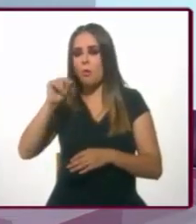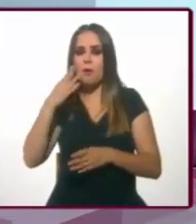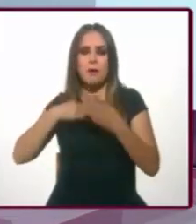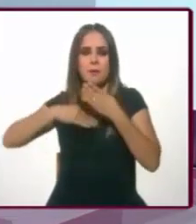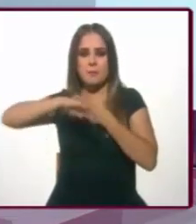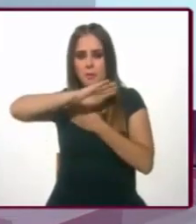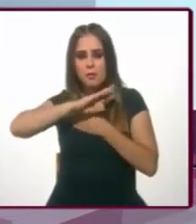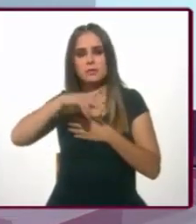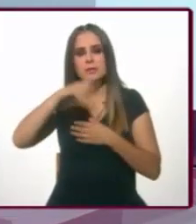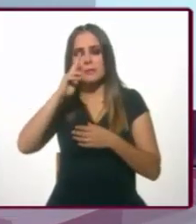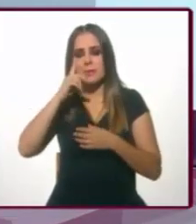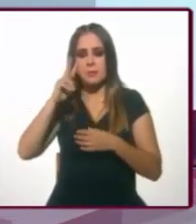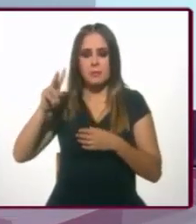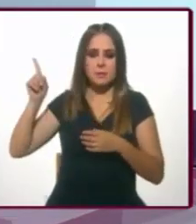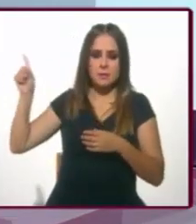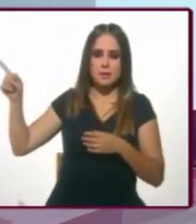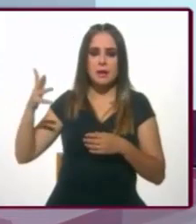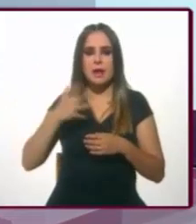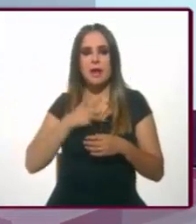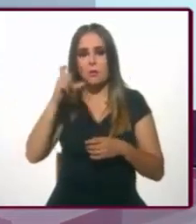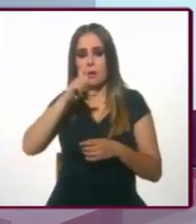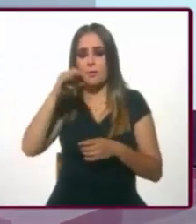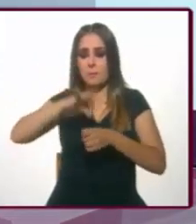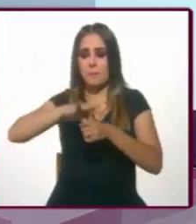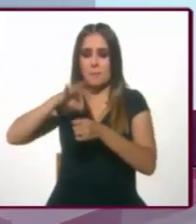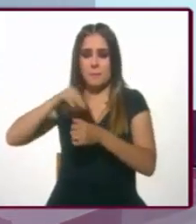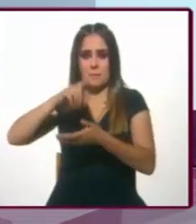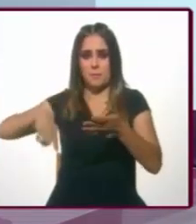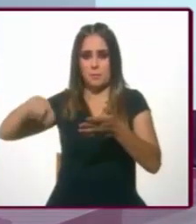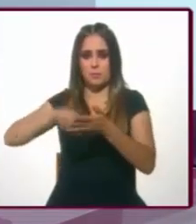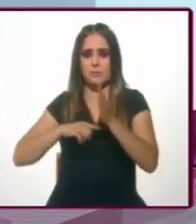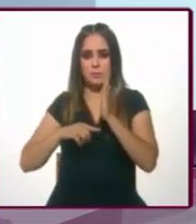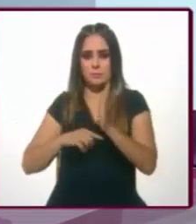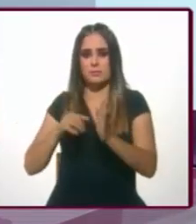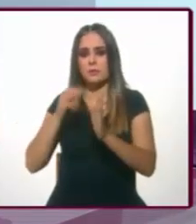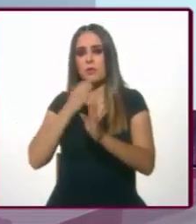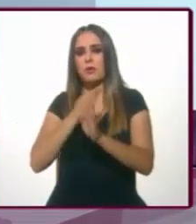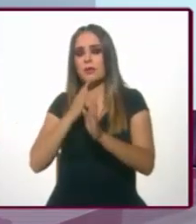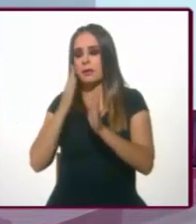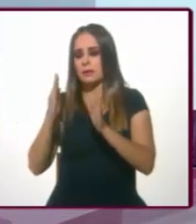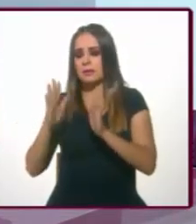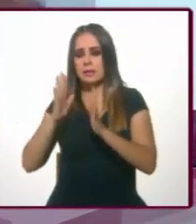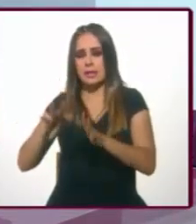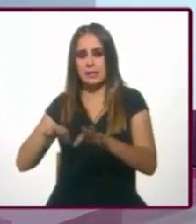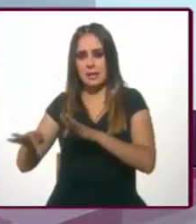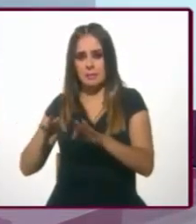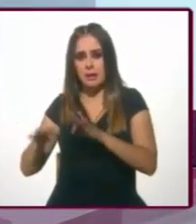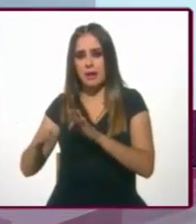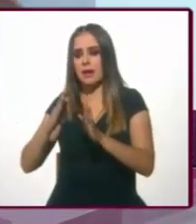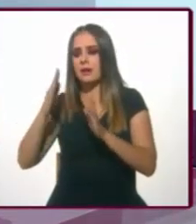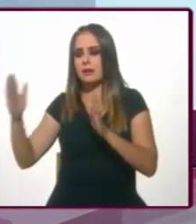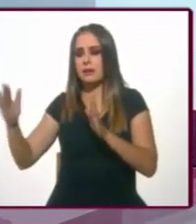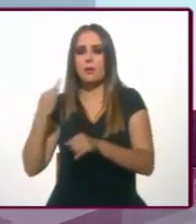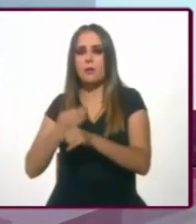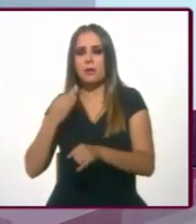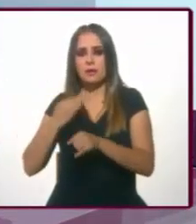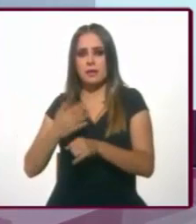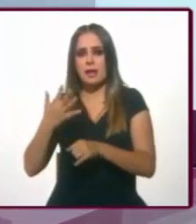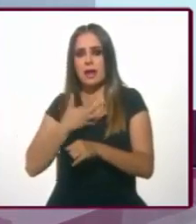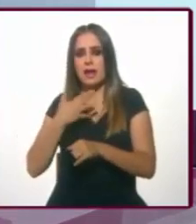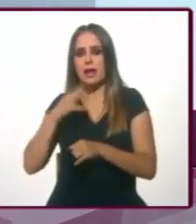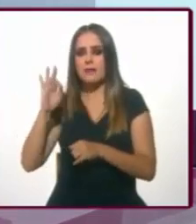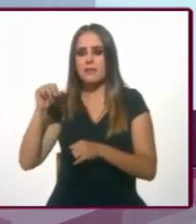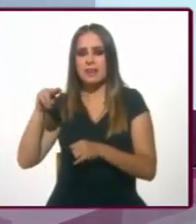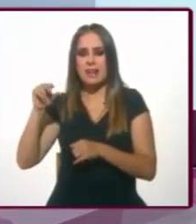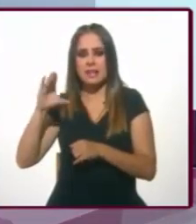Nosotros tenemos dos de cuando fue electa y ahí está ya en funciones. parece mucho a la que publicaron los colegas del